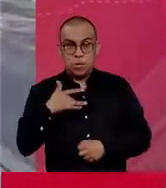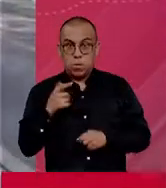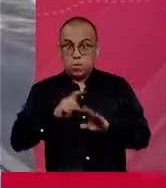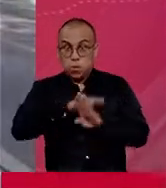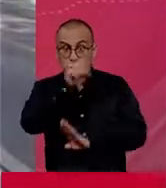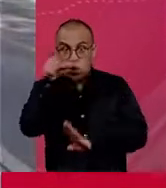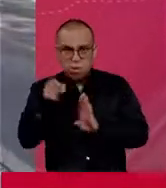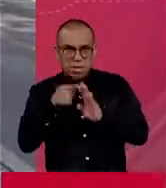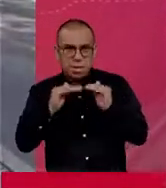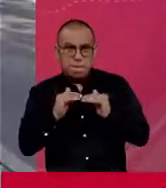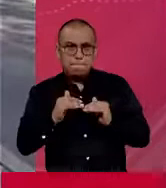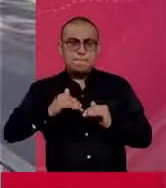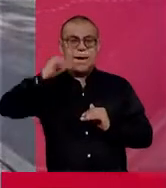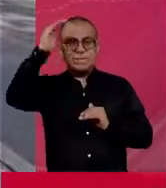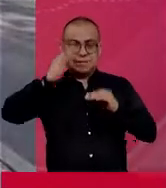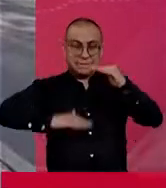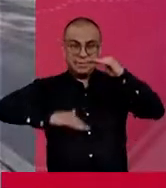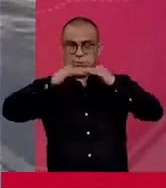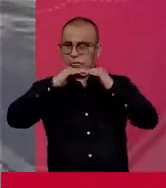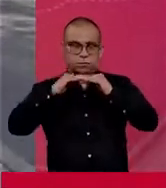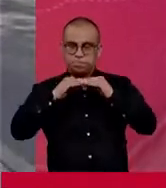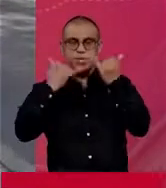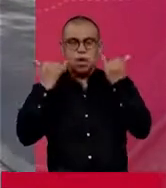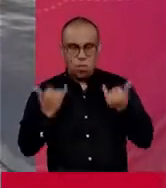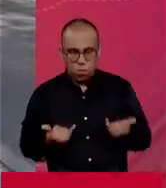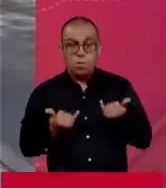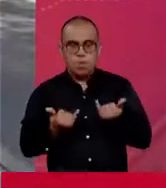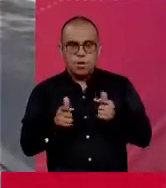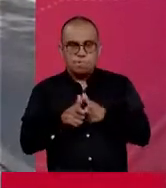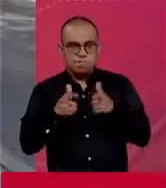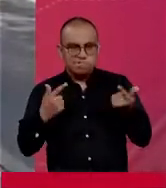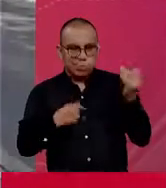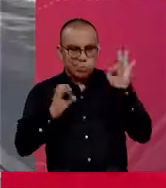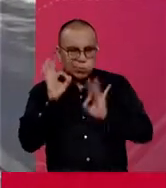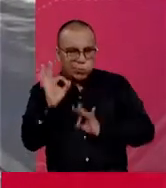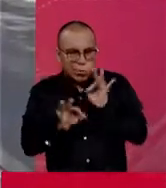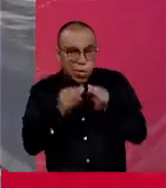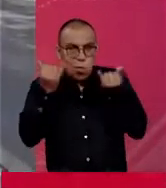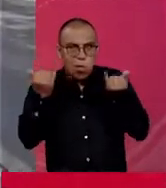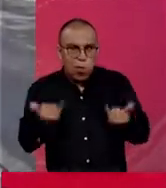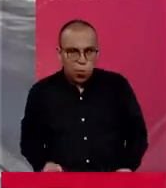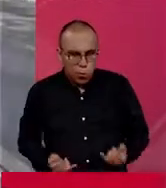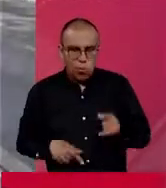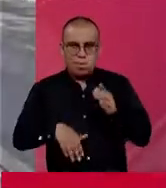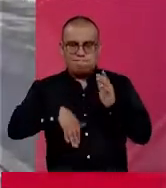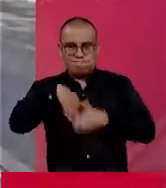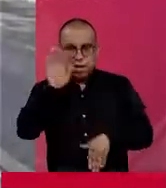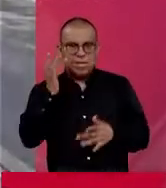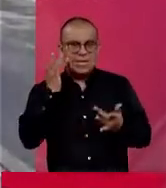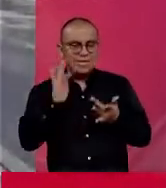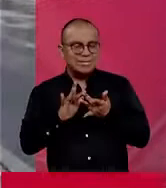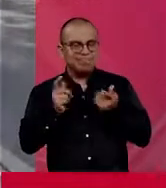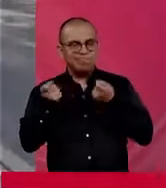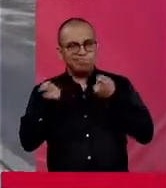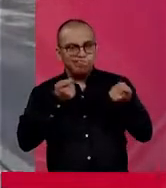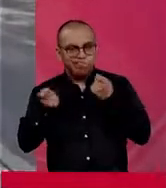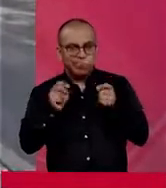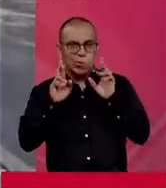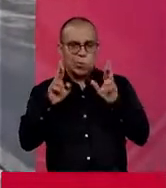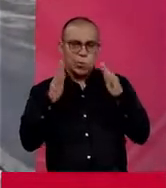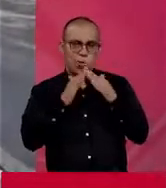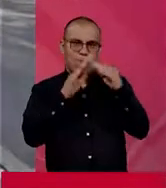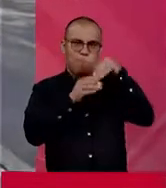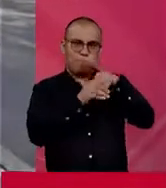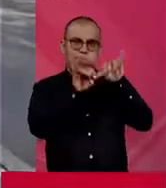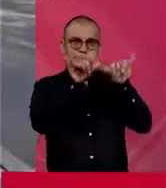llegado al punto más alto. Ahora es cuando más nos deberíamos cuidar. Ahora es cuando en la medida de lo posible deberíamos permanecer